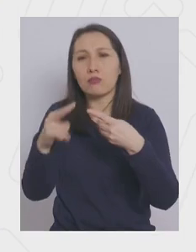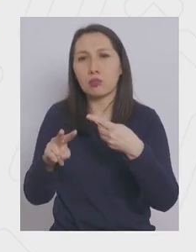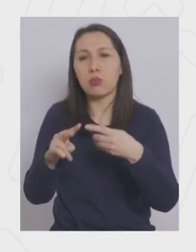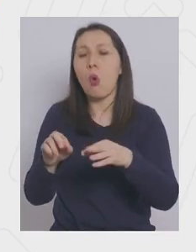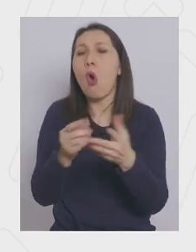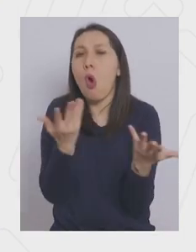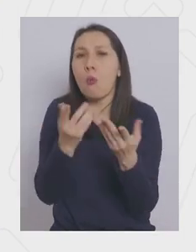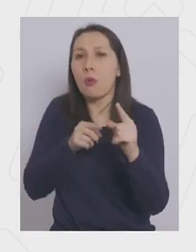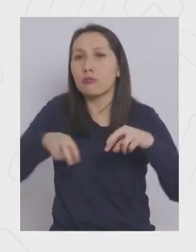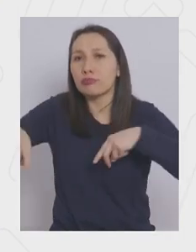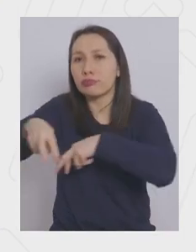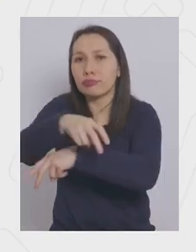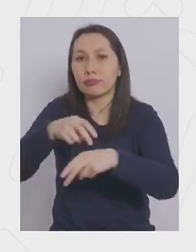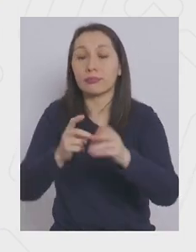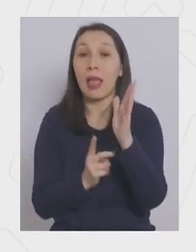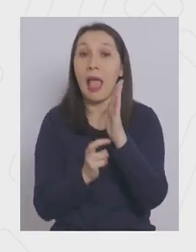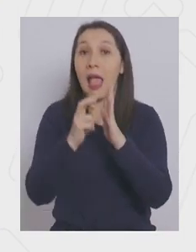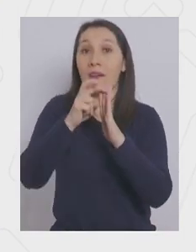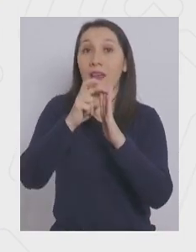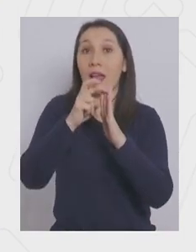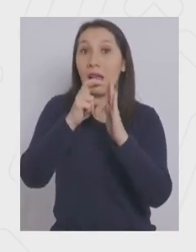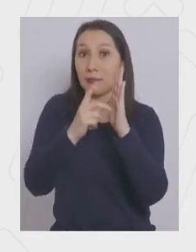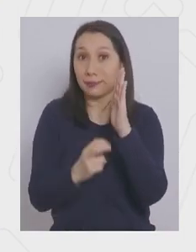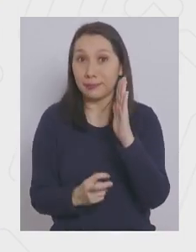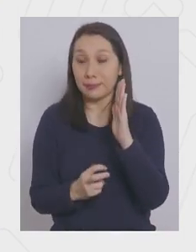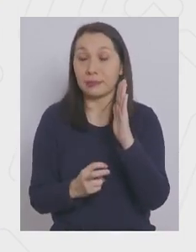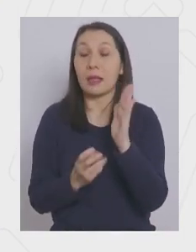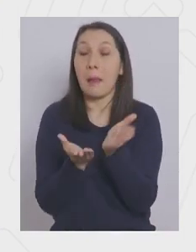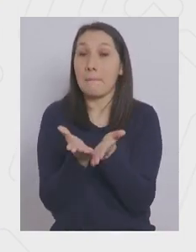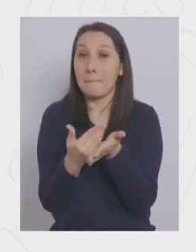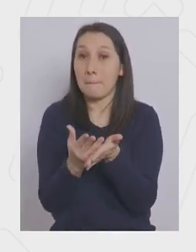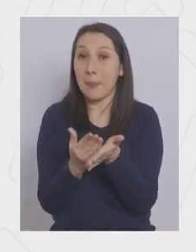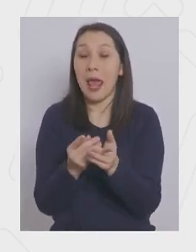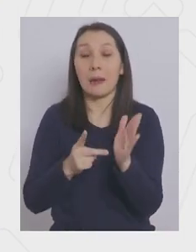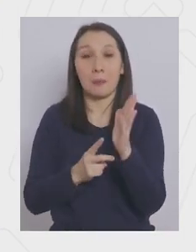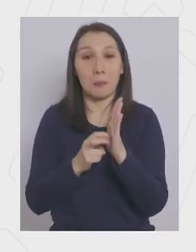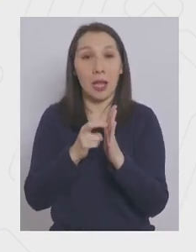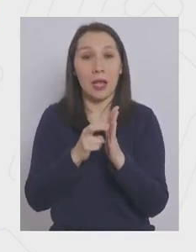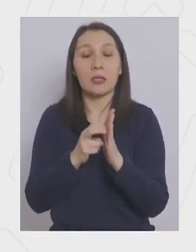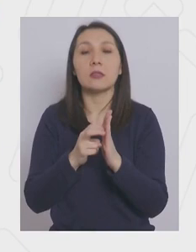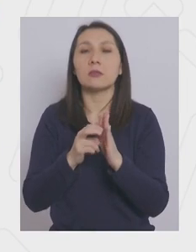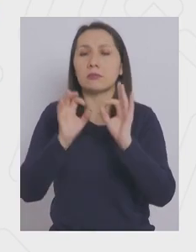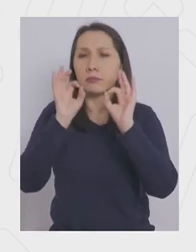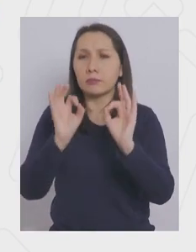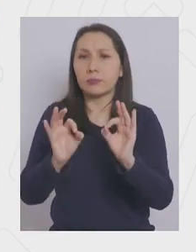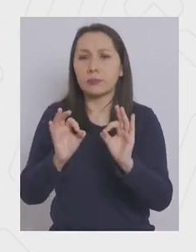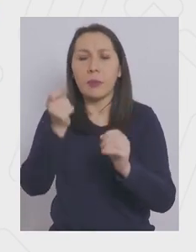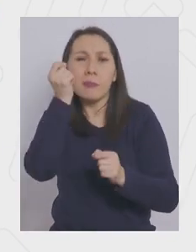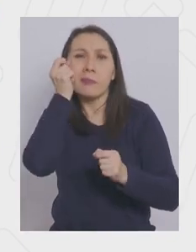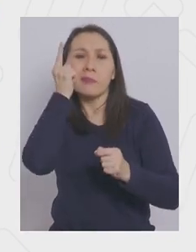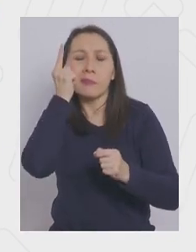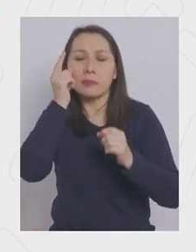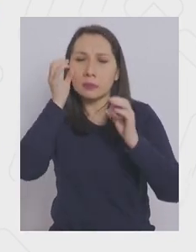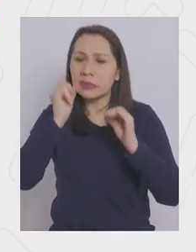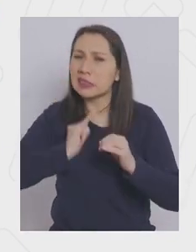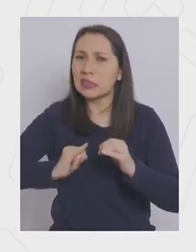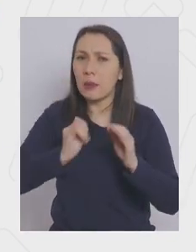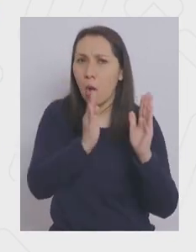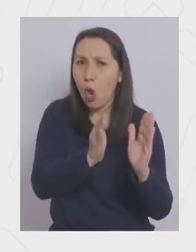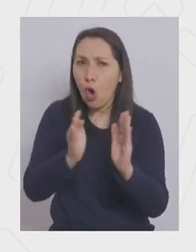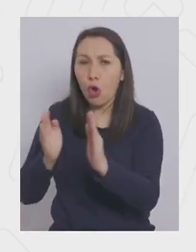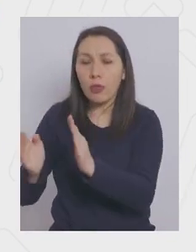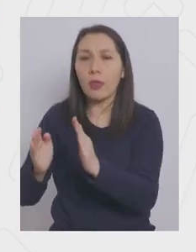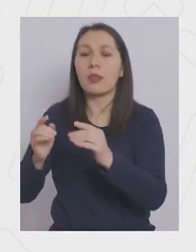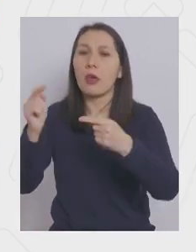movilidad. Los avances y retrocesos en el plan paso a paso se van a definir tomando en cuenta de manera sistemática